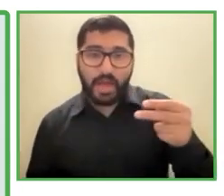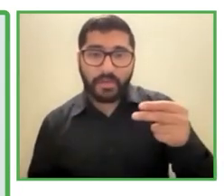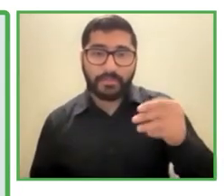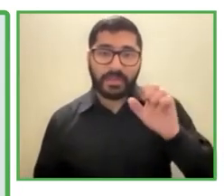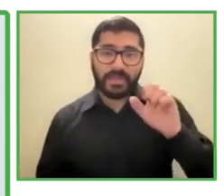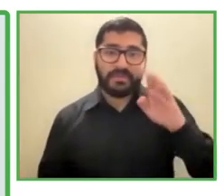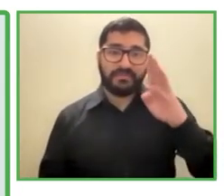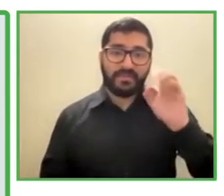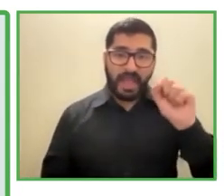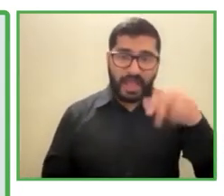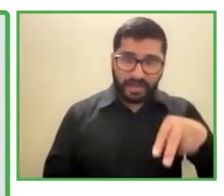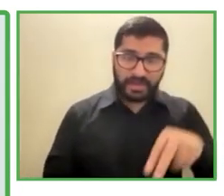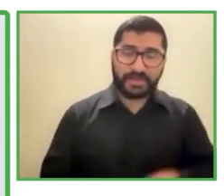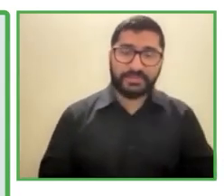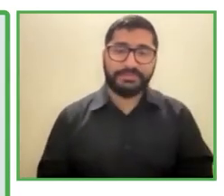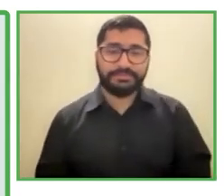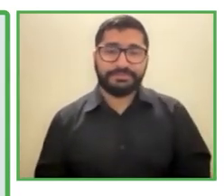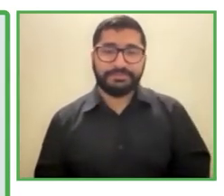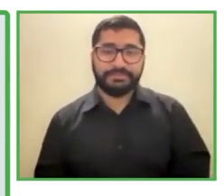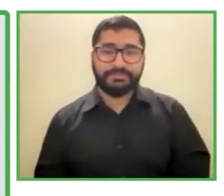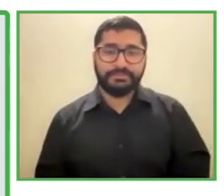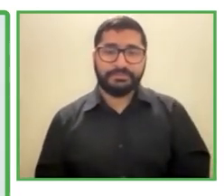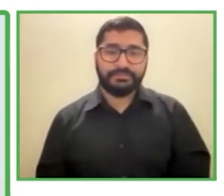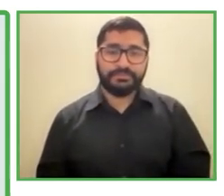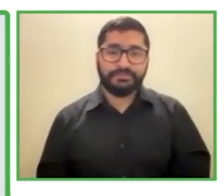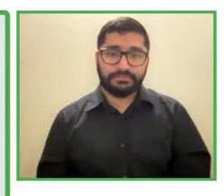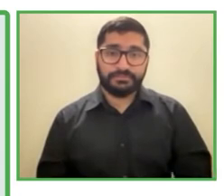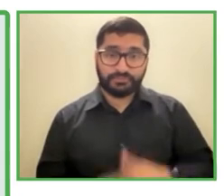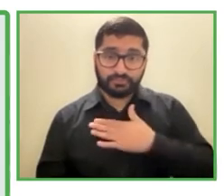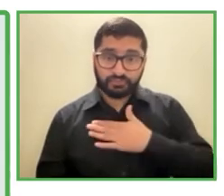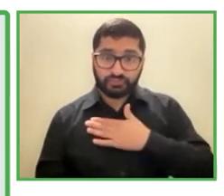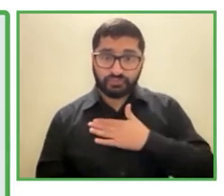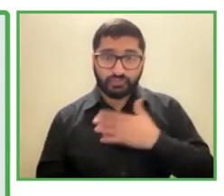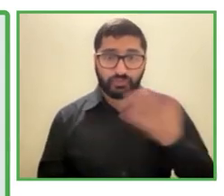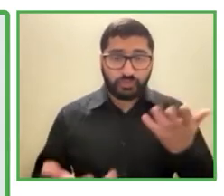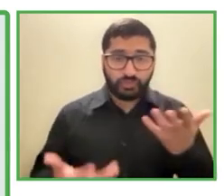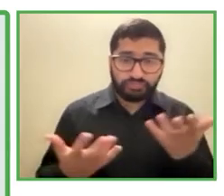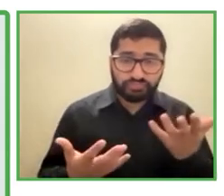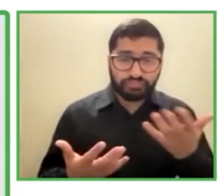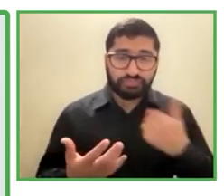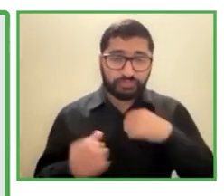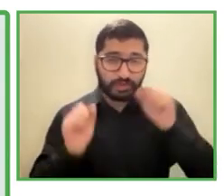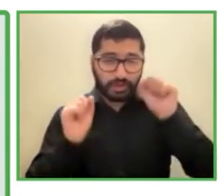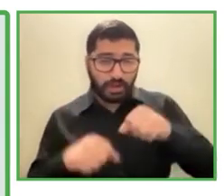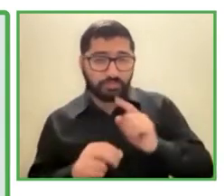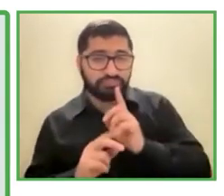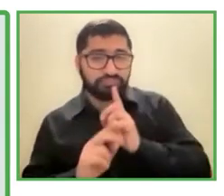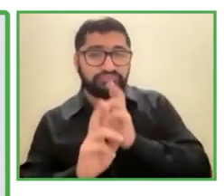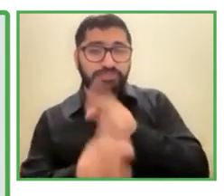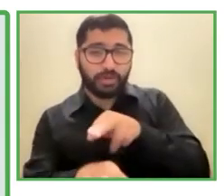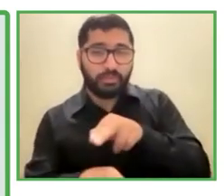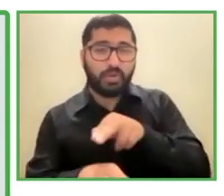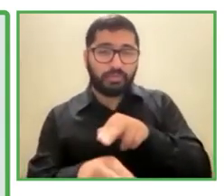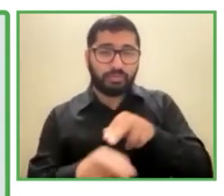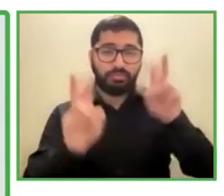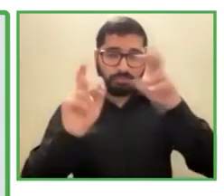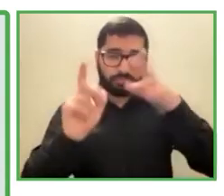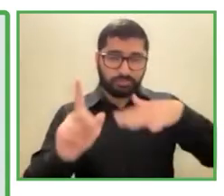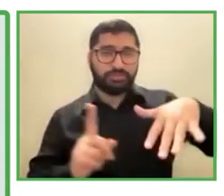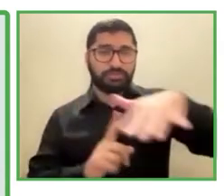Yo, como resultado de una situación que sufrí, tengo una